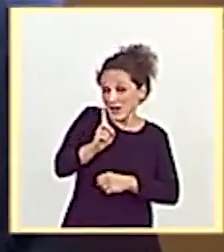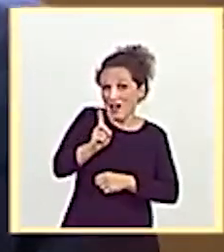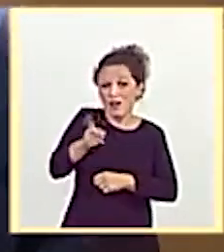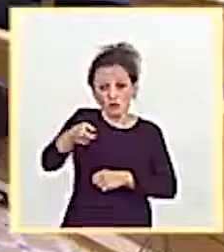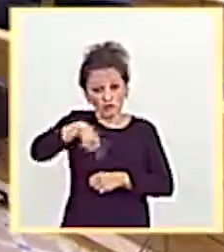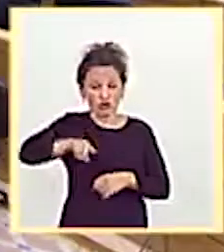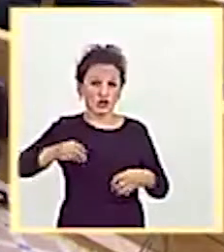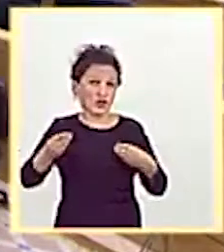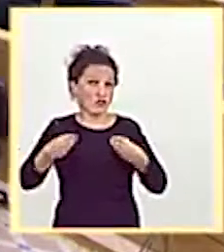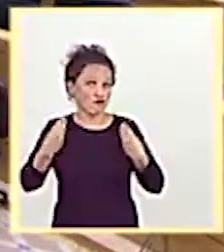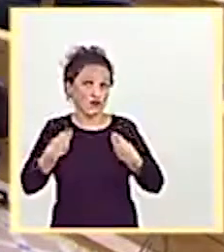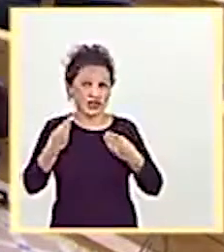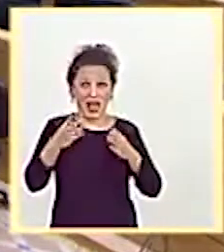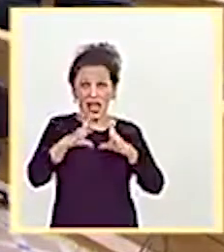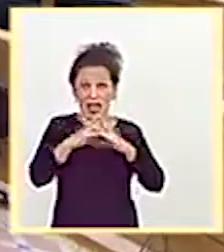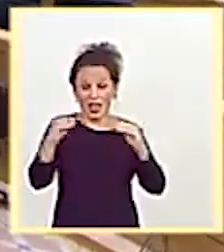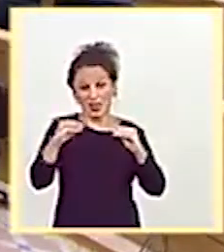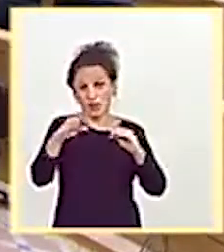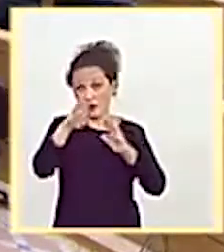gracias. Gracias, señoría.